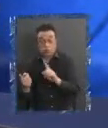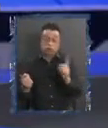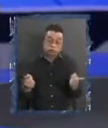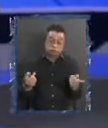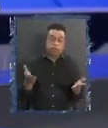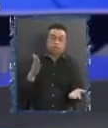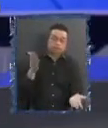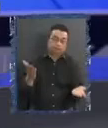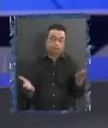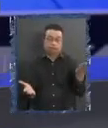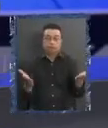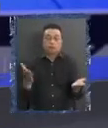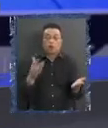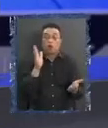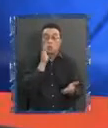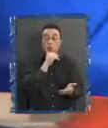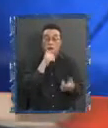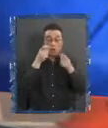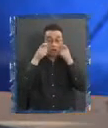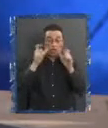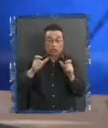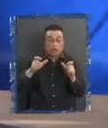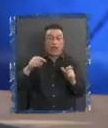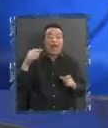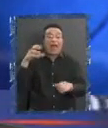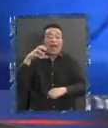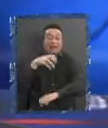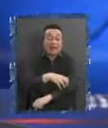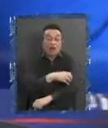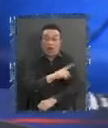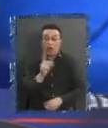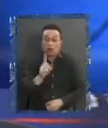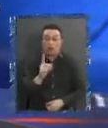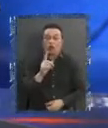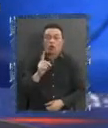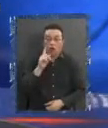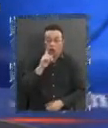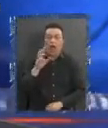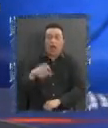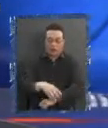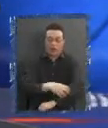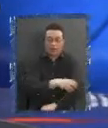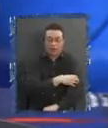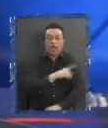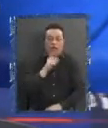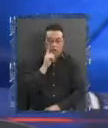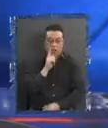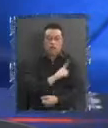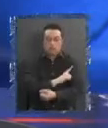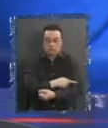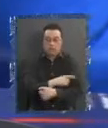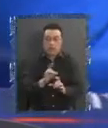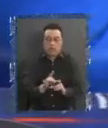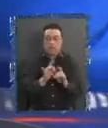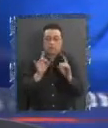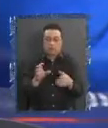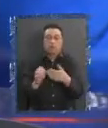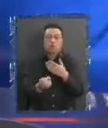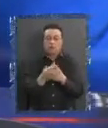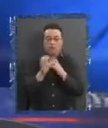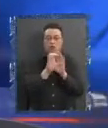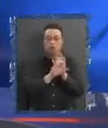no va haber Contralorías regionales Se van a controlar Desde el centro No, hay contralorías regionales De hecho es una competencia Específica Que el borrador De nueva constitución